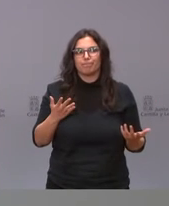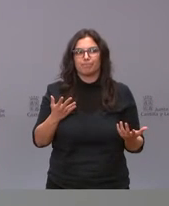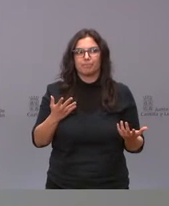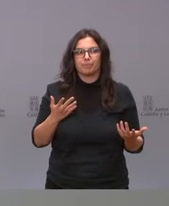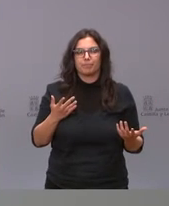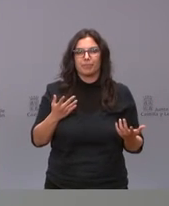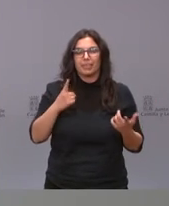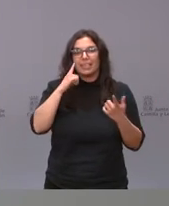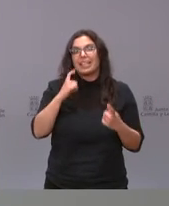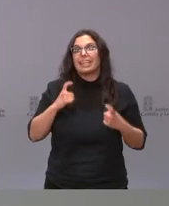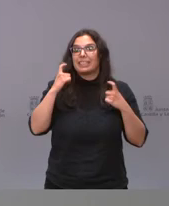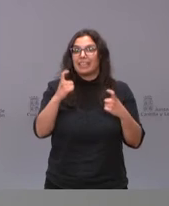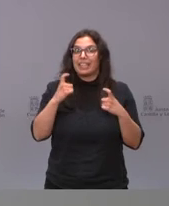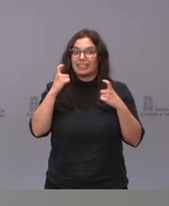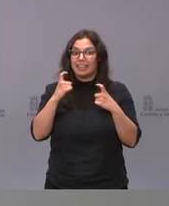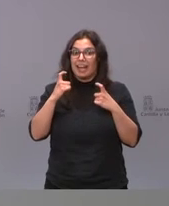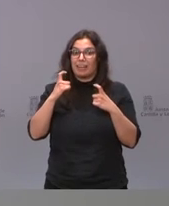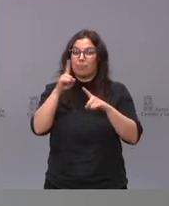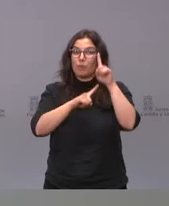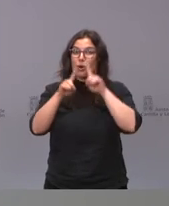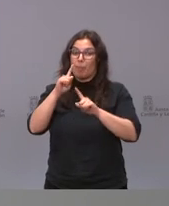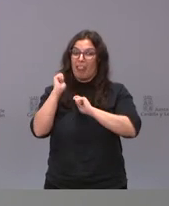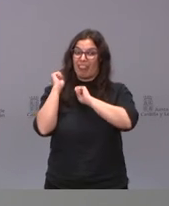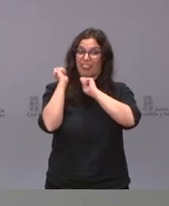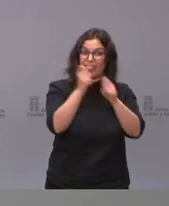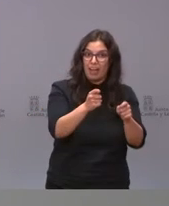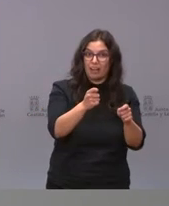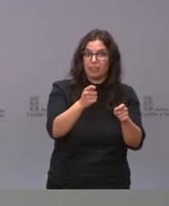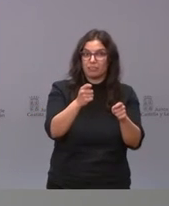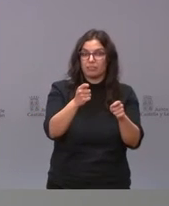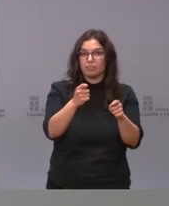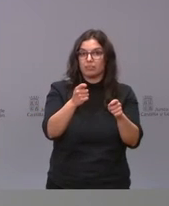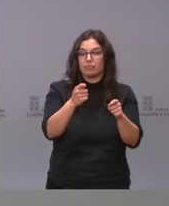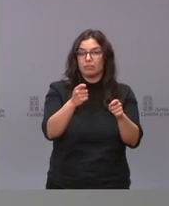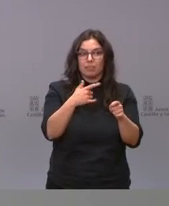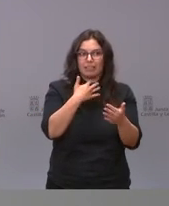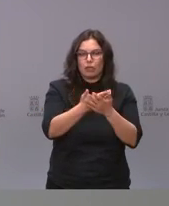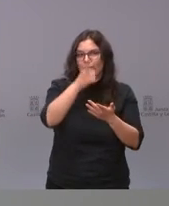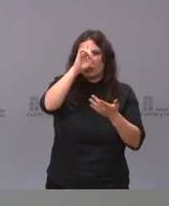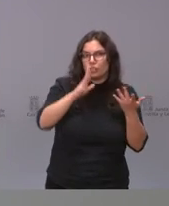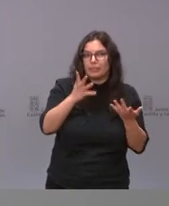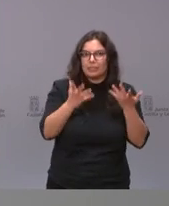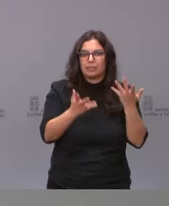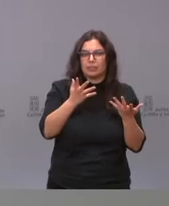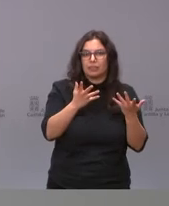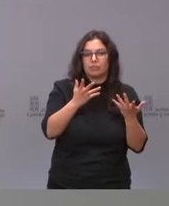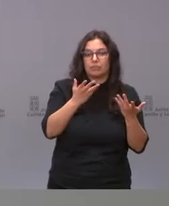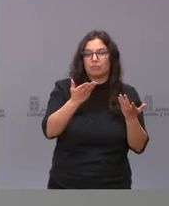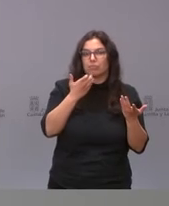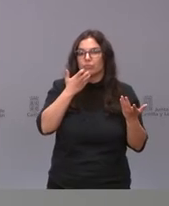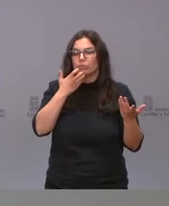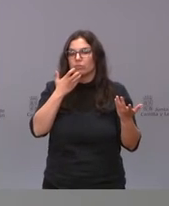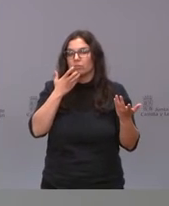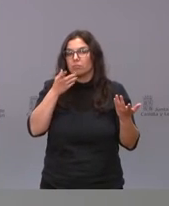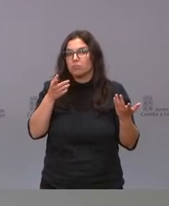intentar evitar que haya cualquier problema de salud desconocido hasta ese momento versus a que